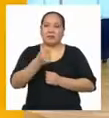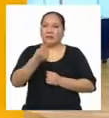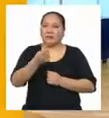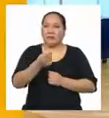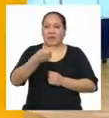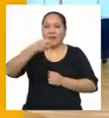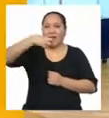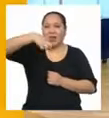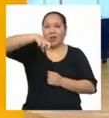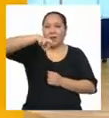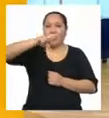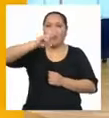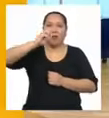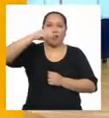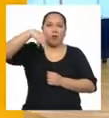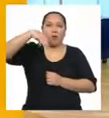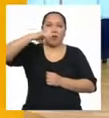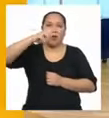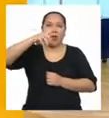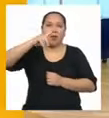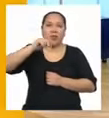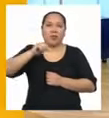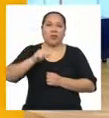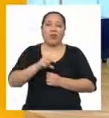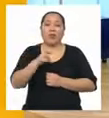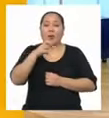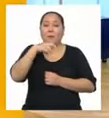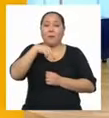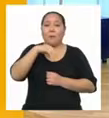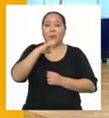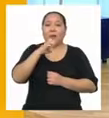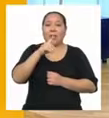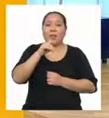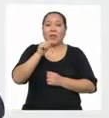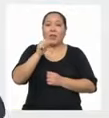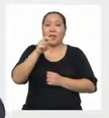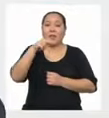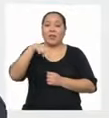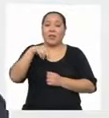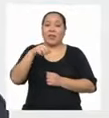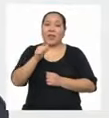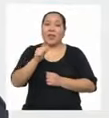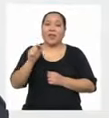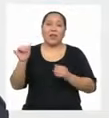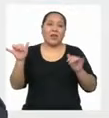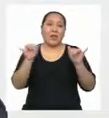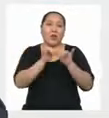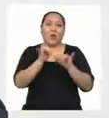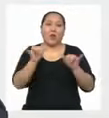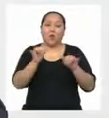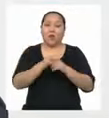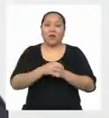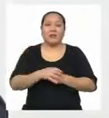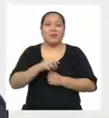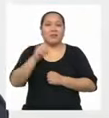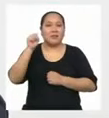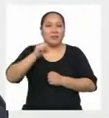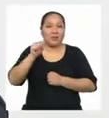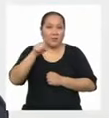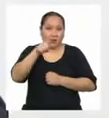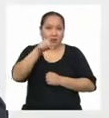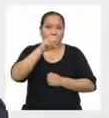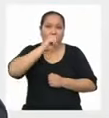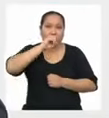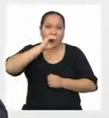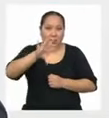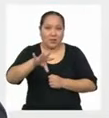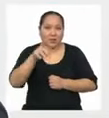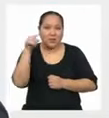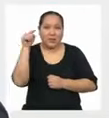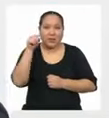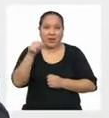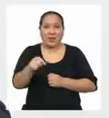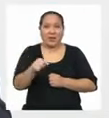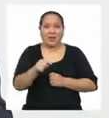El promedio Y la mediana Son iguales Sí Pero como tú dices